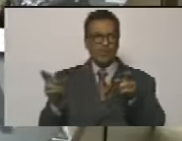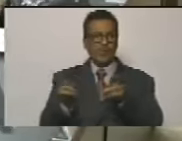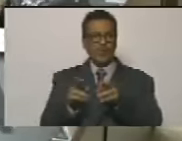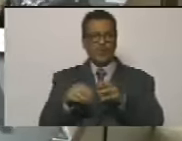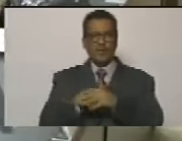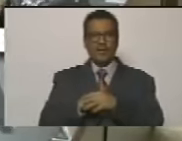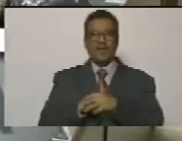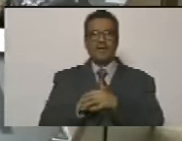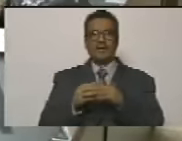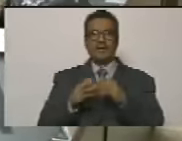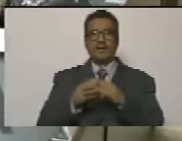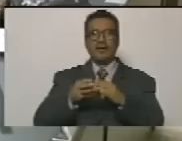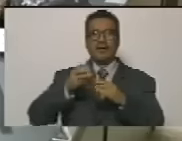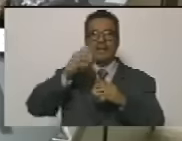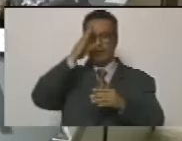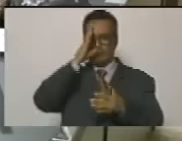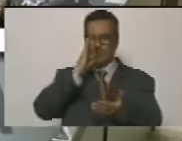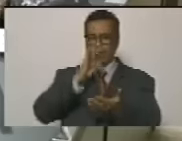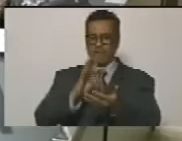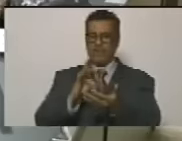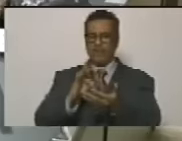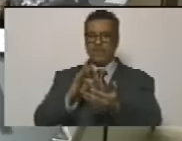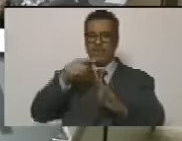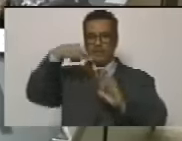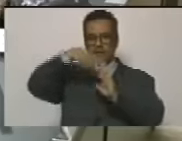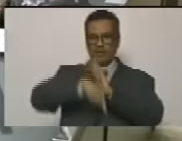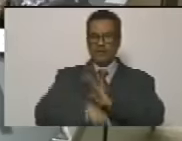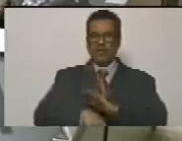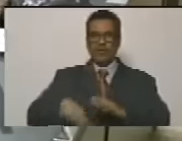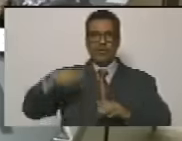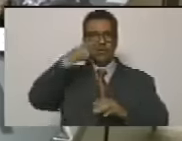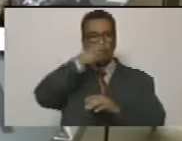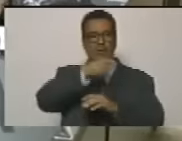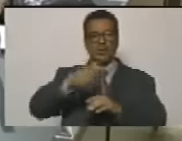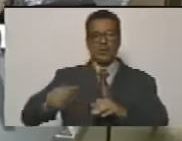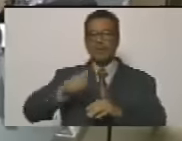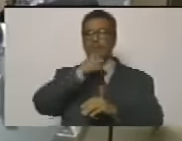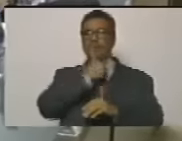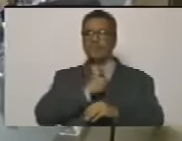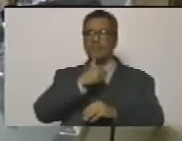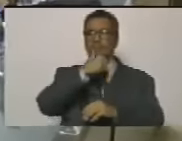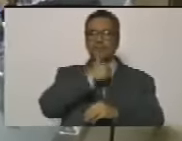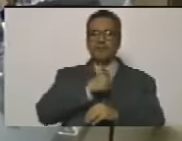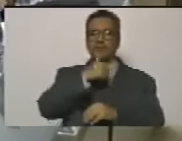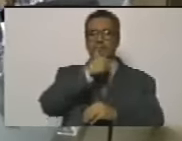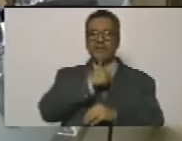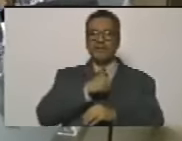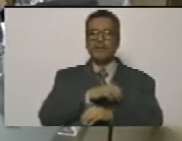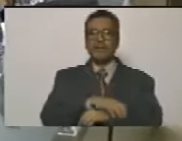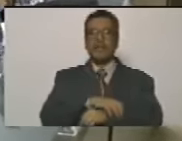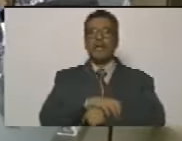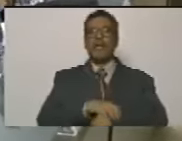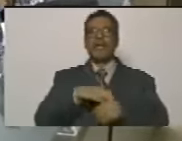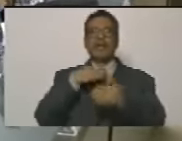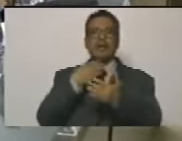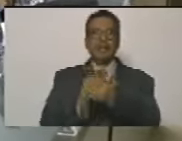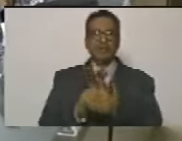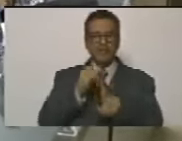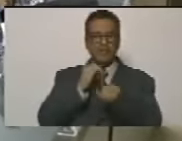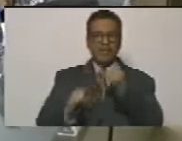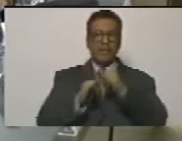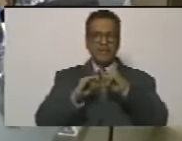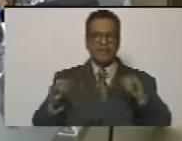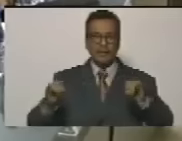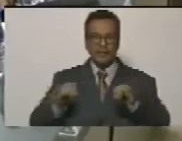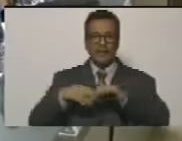con fe profunda en el pueblo resistimos resistimos hasta que finalmente a la